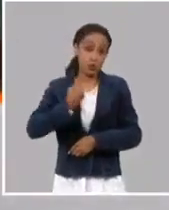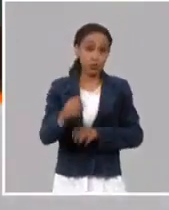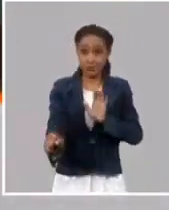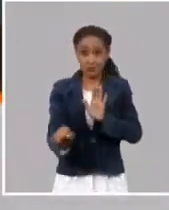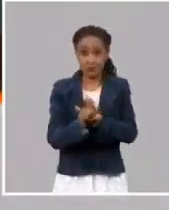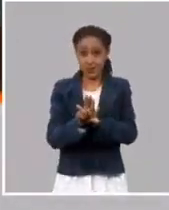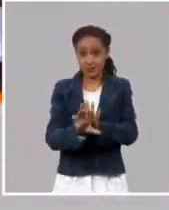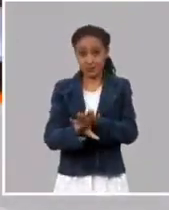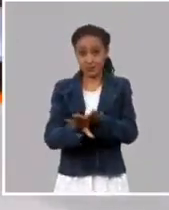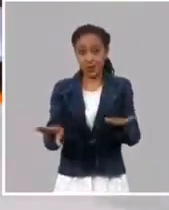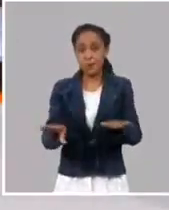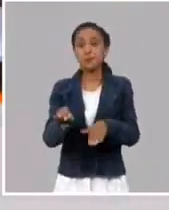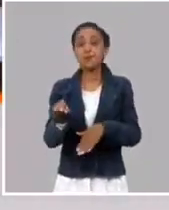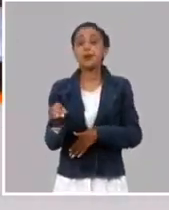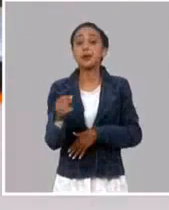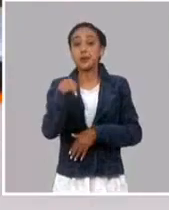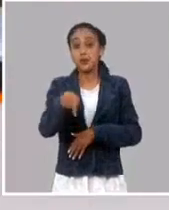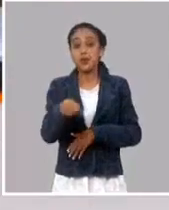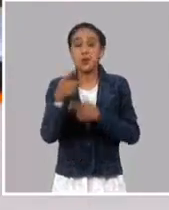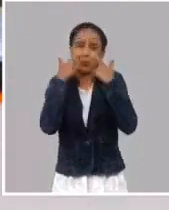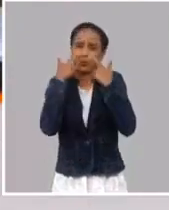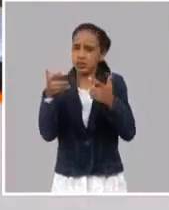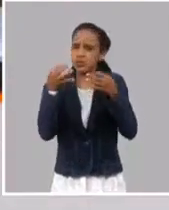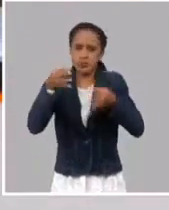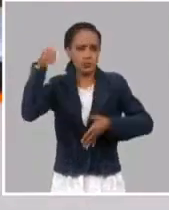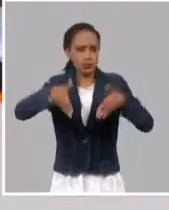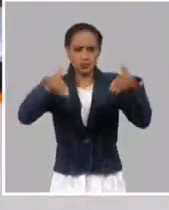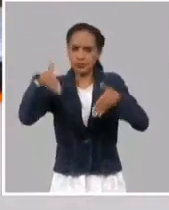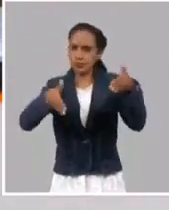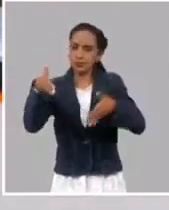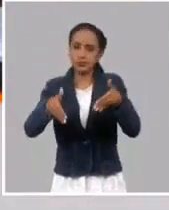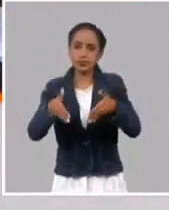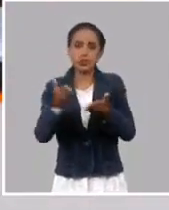comenzado, eso Reynaldo lo va a explicar, el grado de presencialidad tiene que ser.